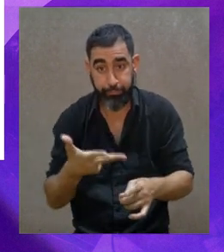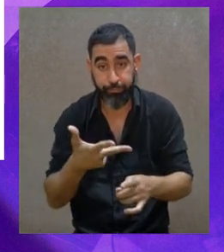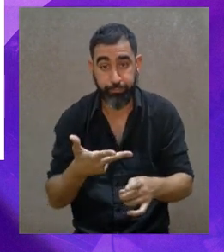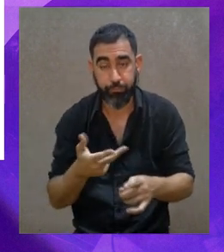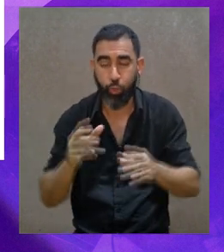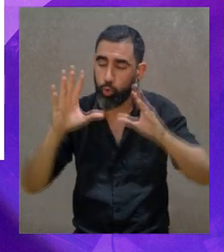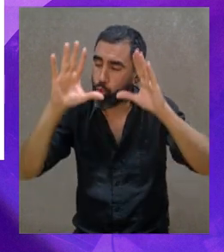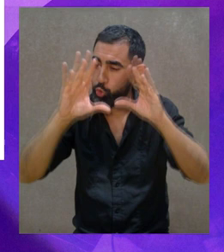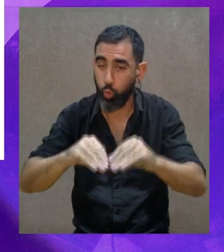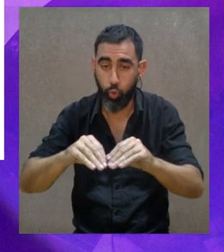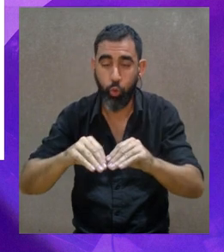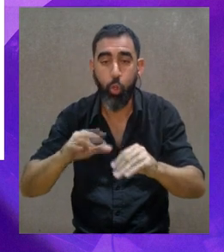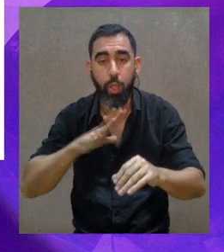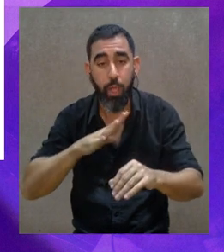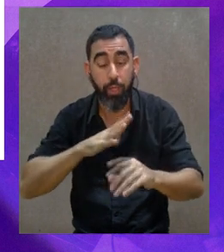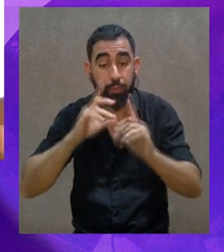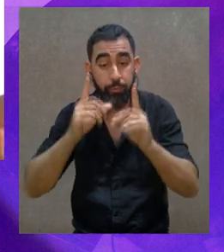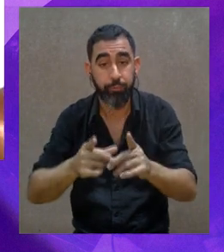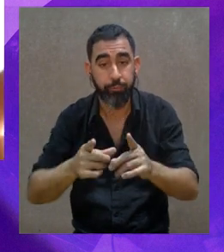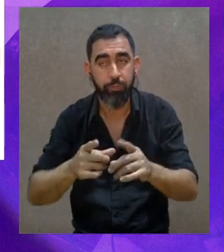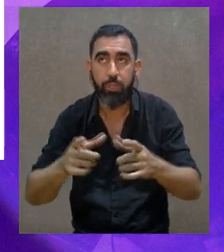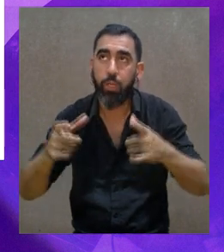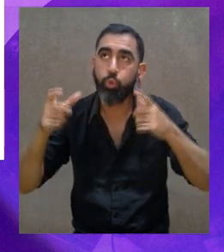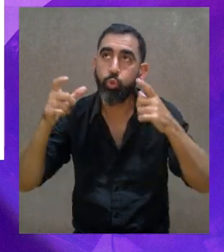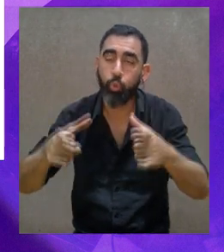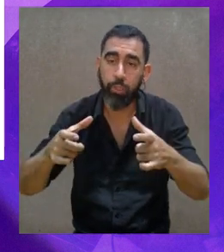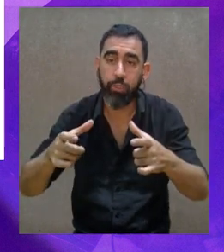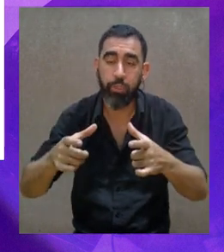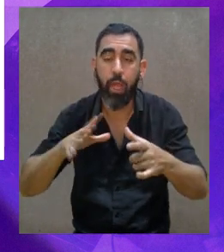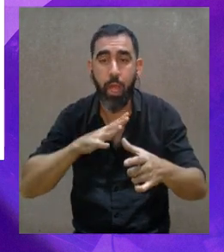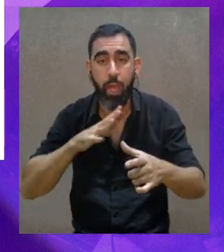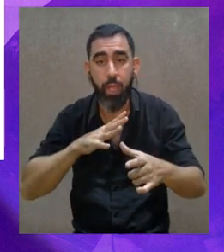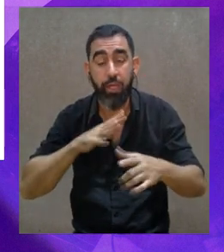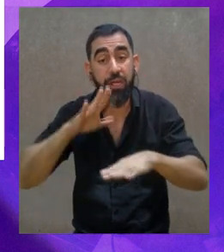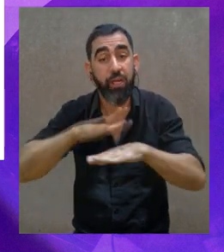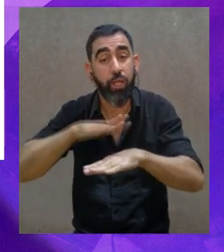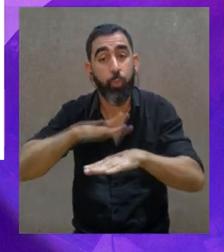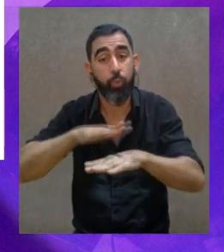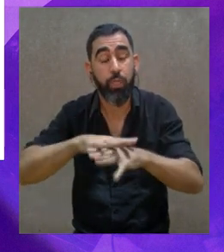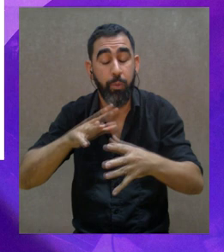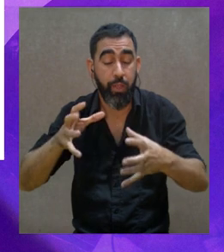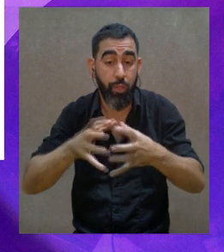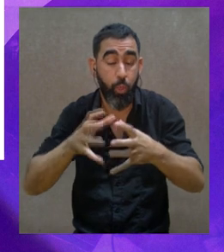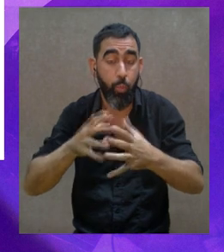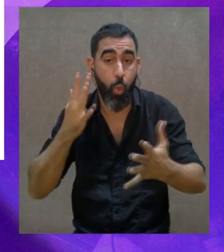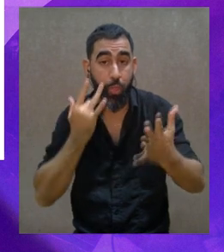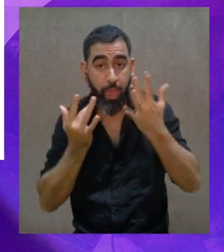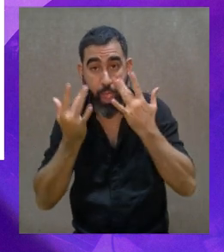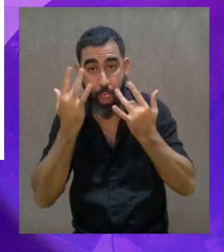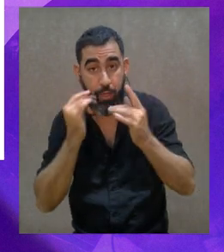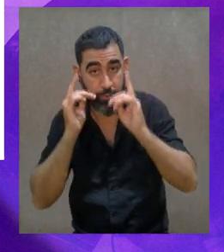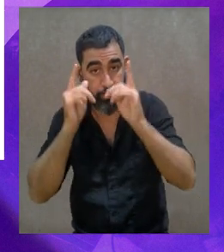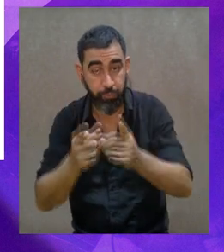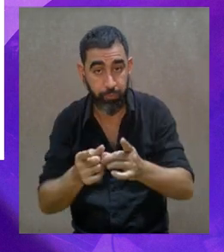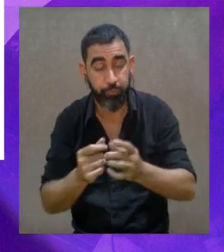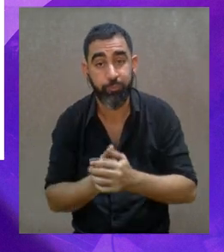lo que nosotros soñamos para lo que nos formamos pero también mucha gente lo ha soñado y se ha formado y no ha tenido la suerte que hemos tenido nosotros de en